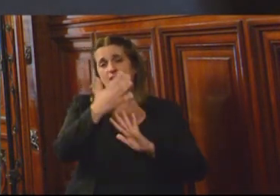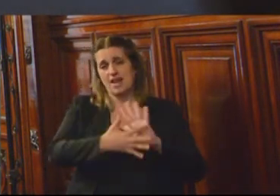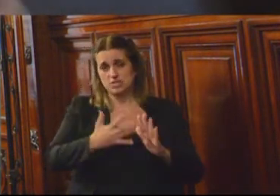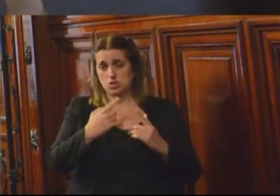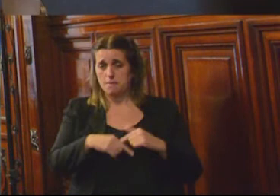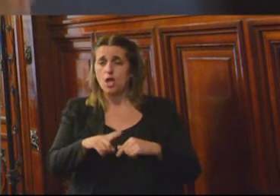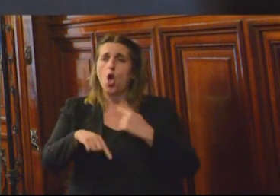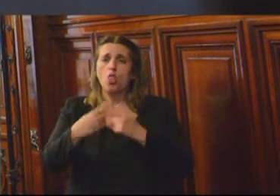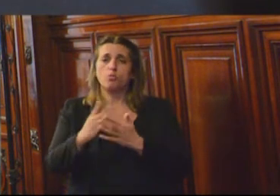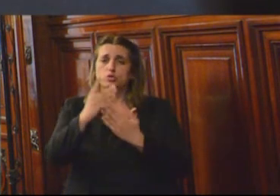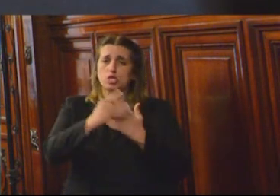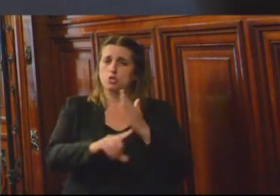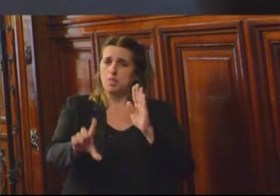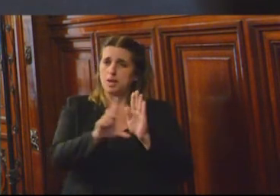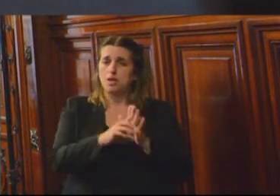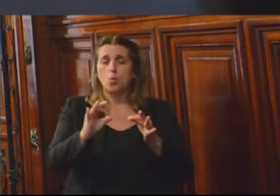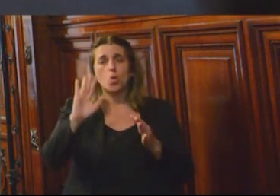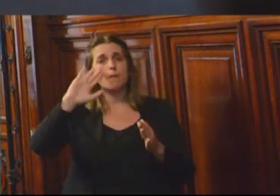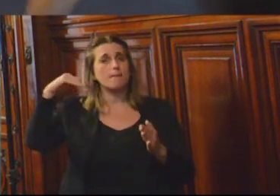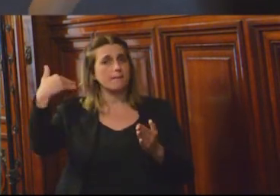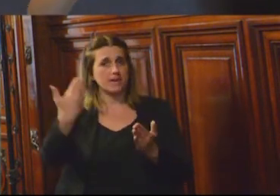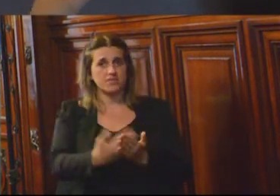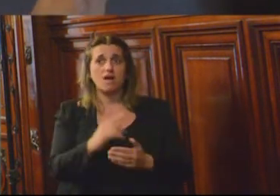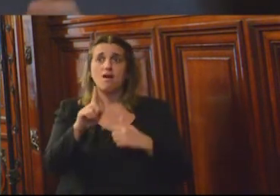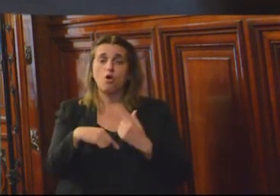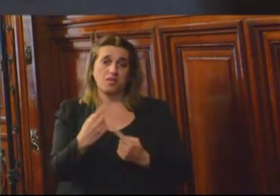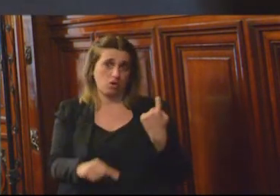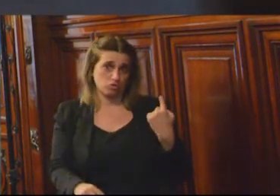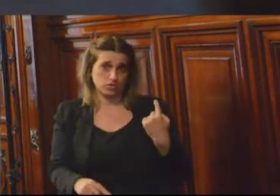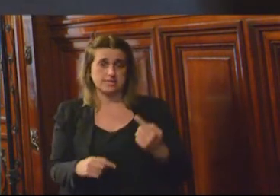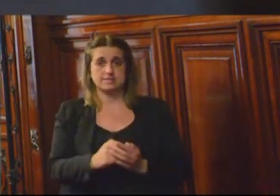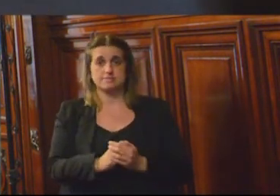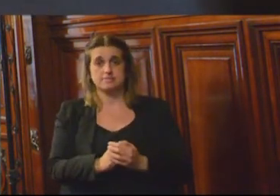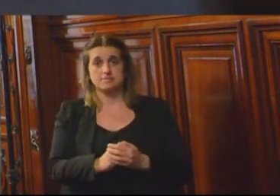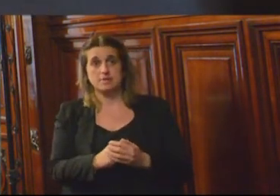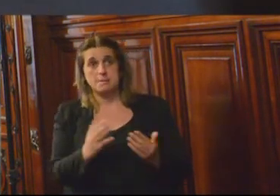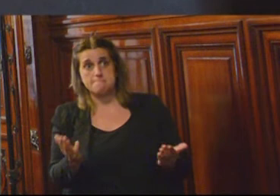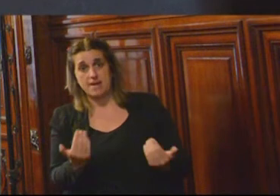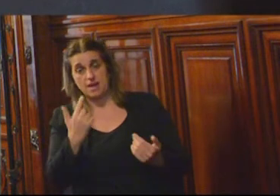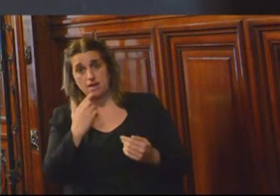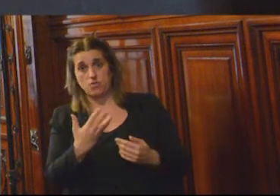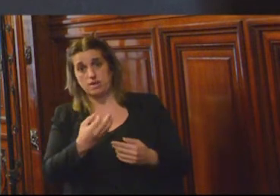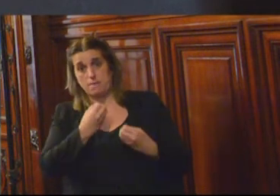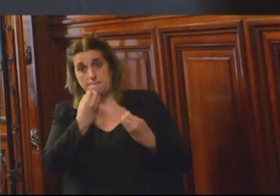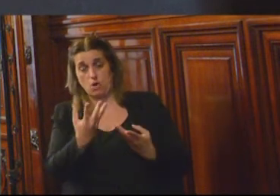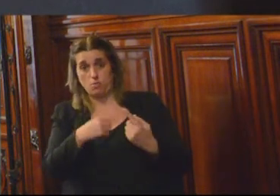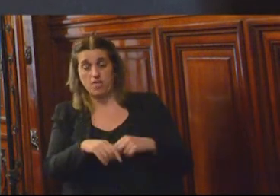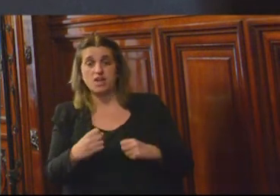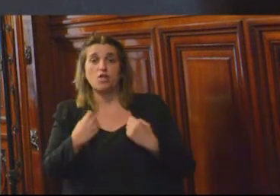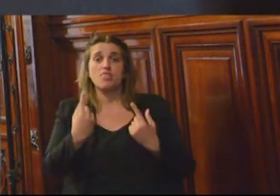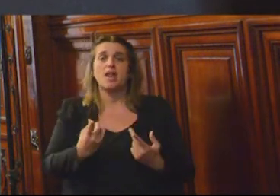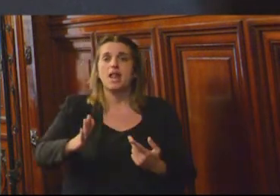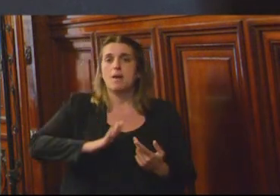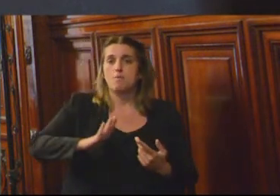proyecto de ley que planteaba otras medidas para el deshacinamiento, entre esas poder conceder a las